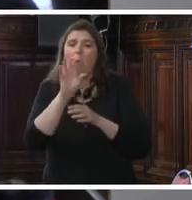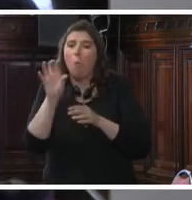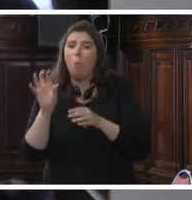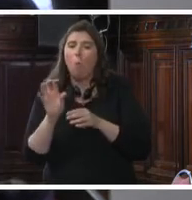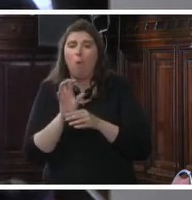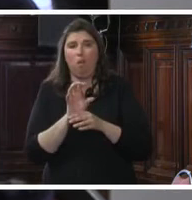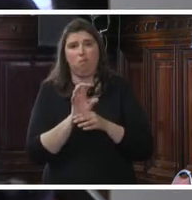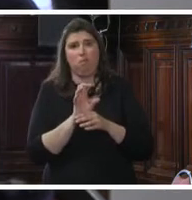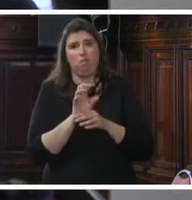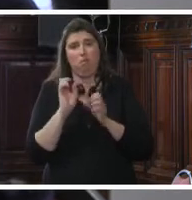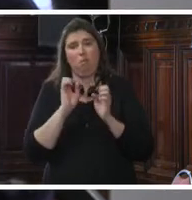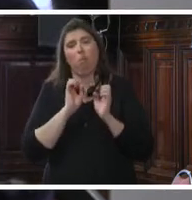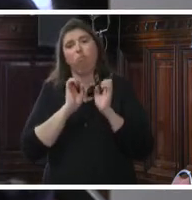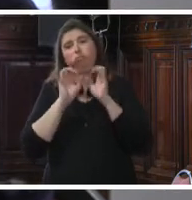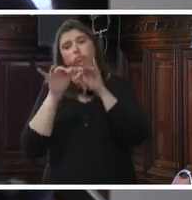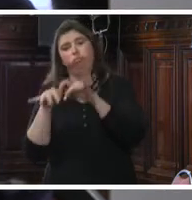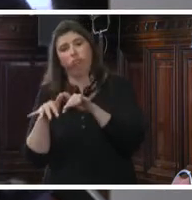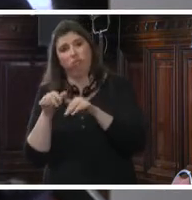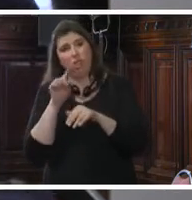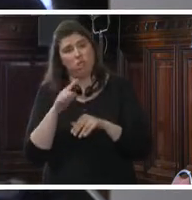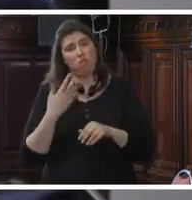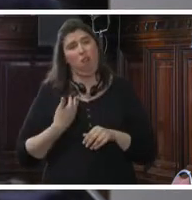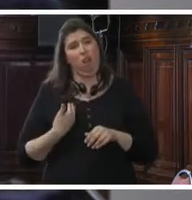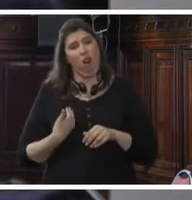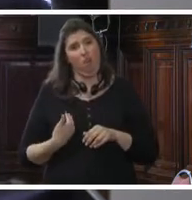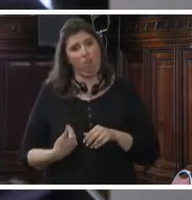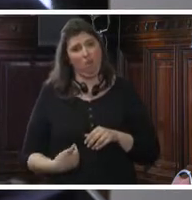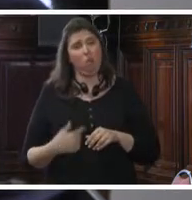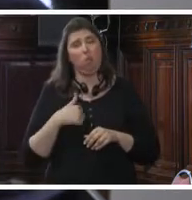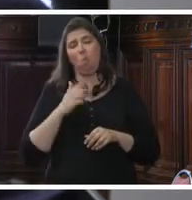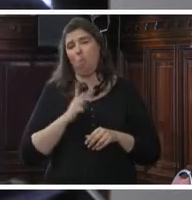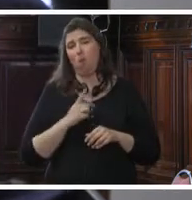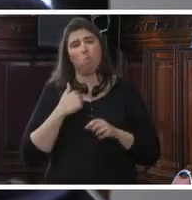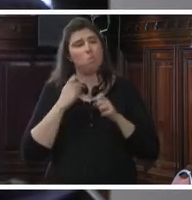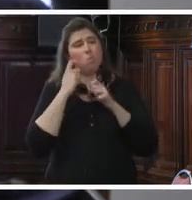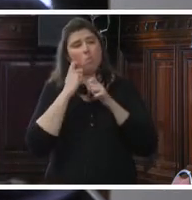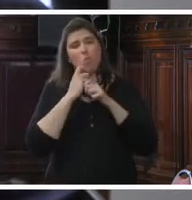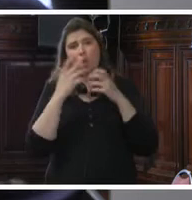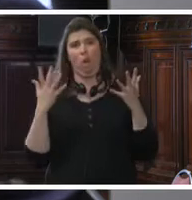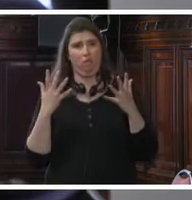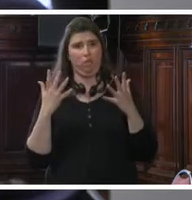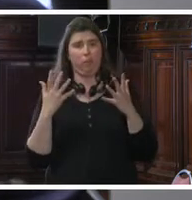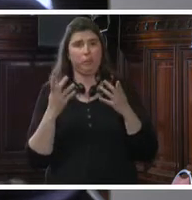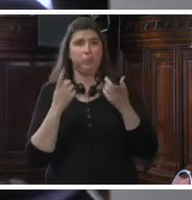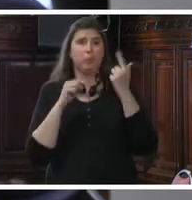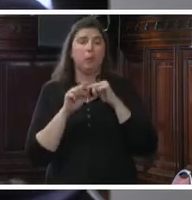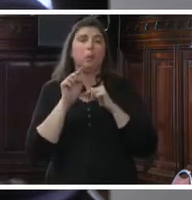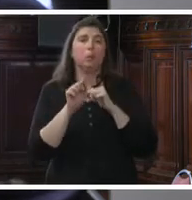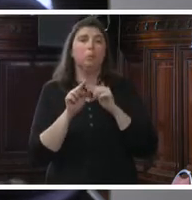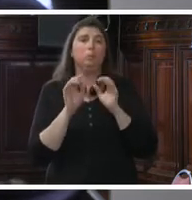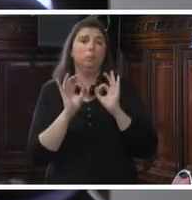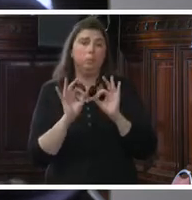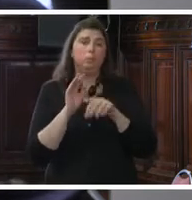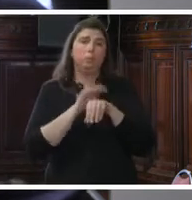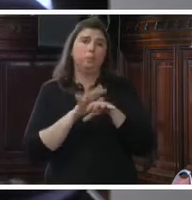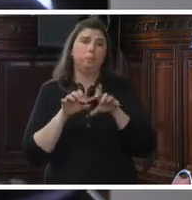migratorio, es de verdad una desgracia humana y es muy grave. De manera que en ese sentido, pues creo que el